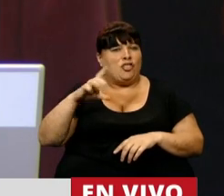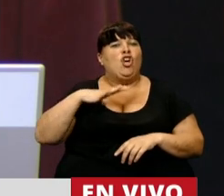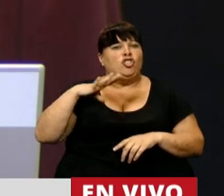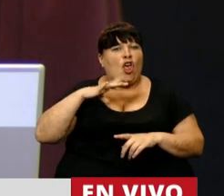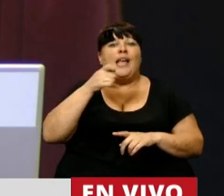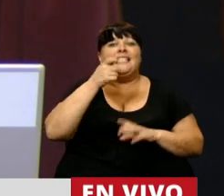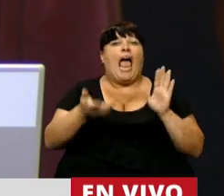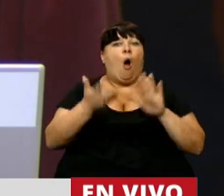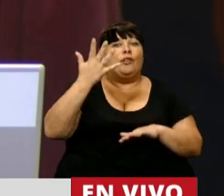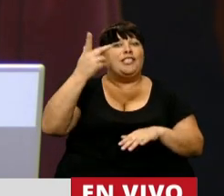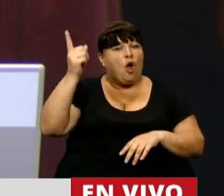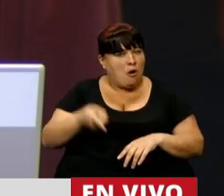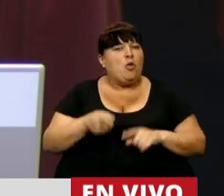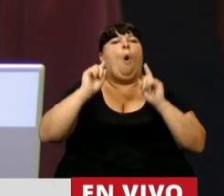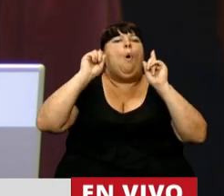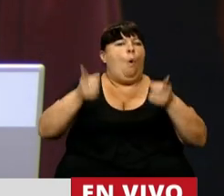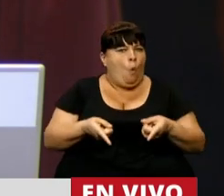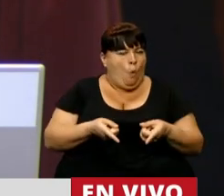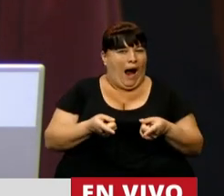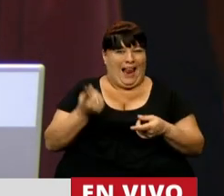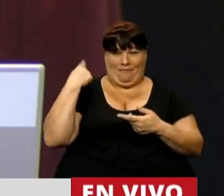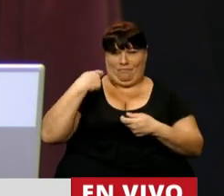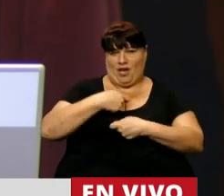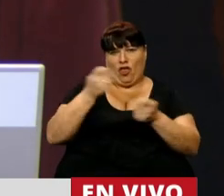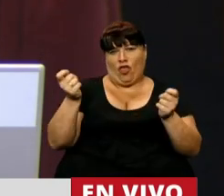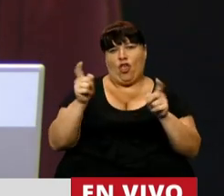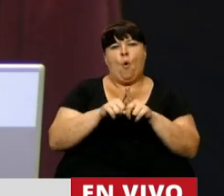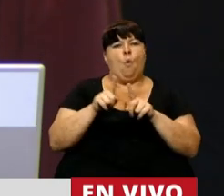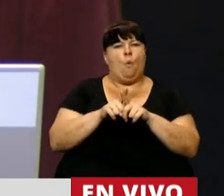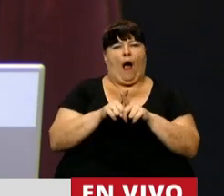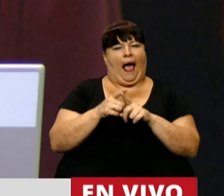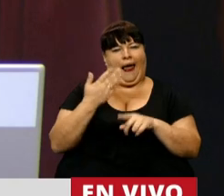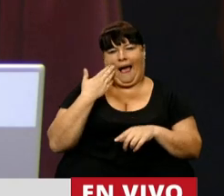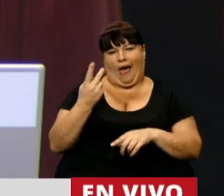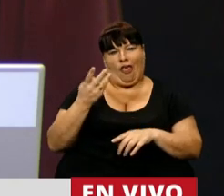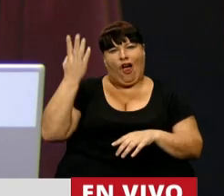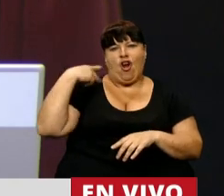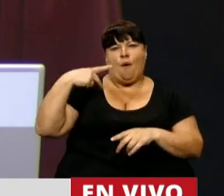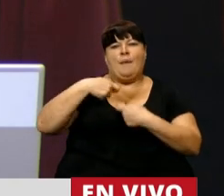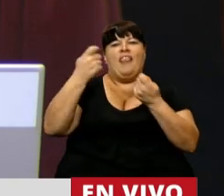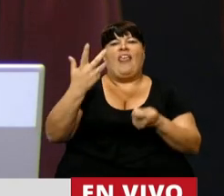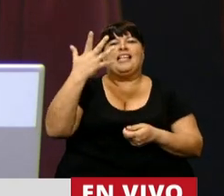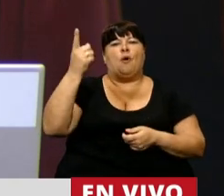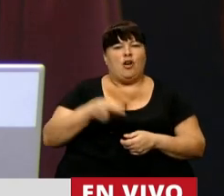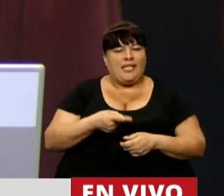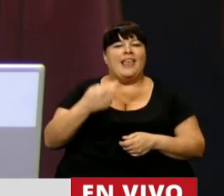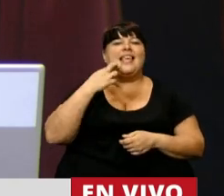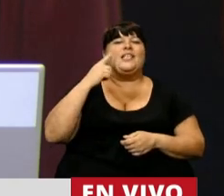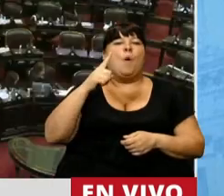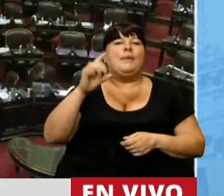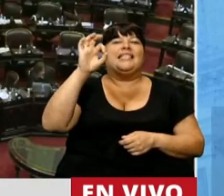aún con el aumento del 5% que se dio en un ámbito de total hipocresía ya por noviembre, 19